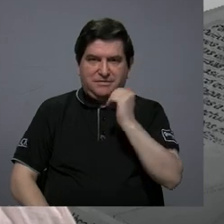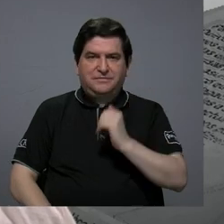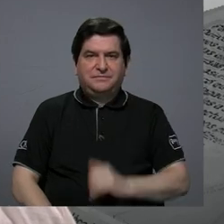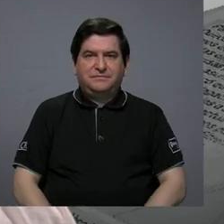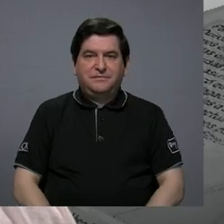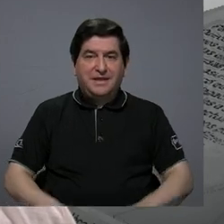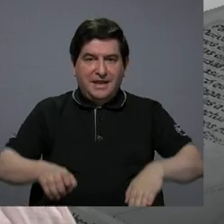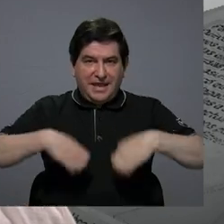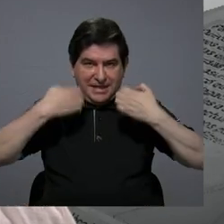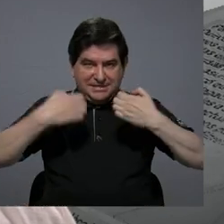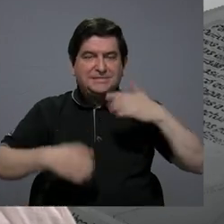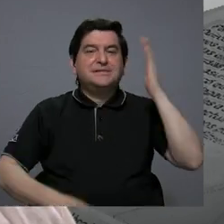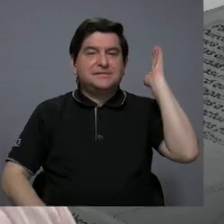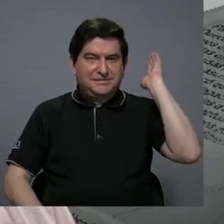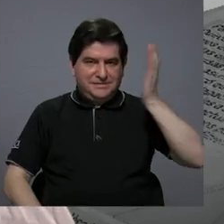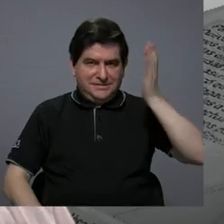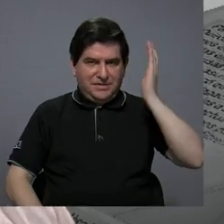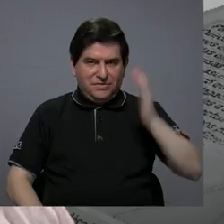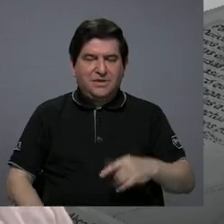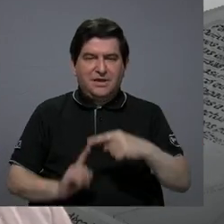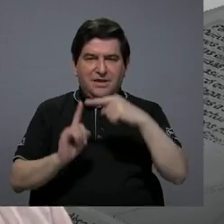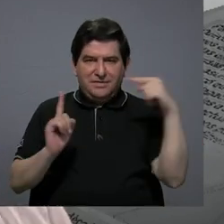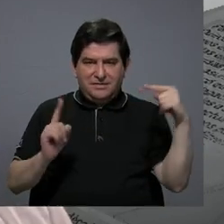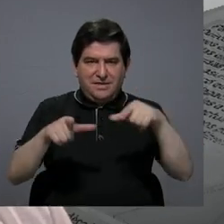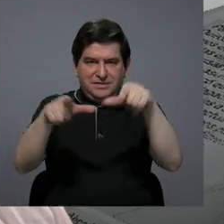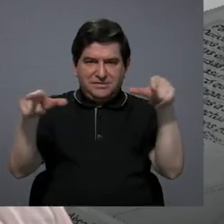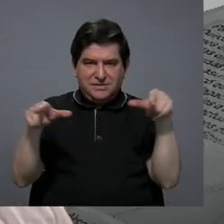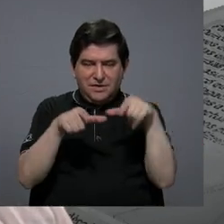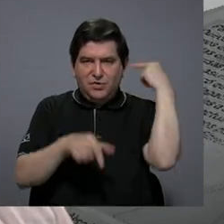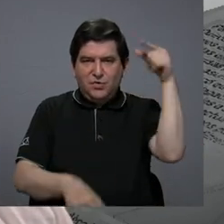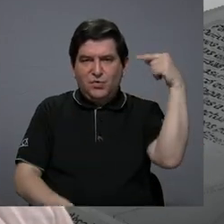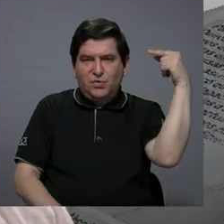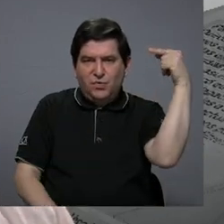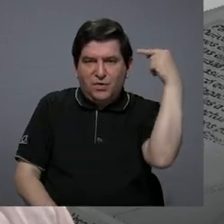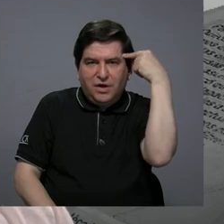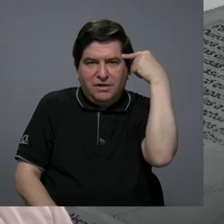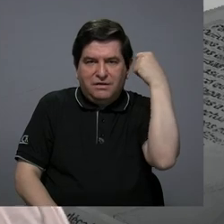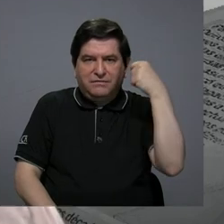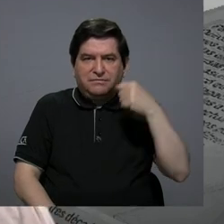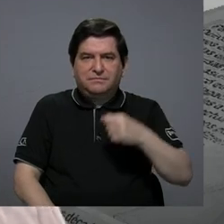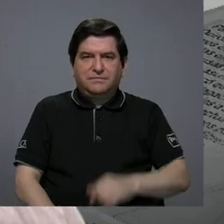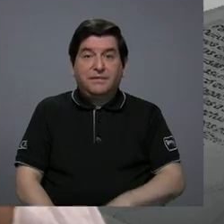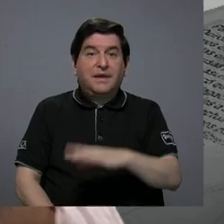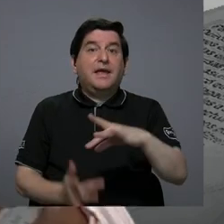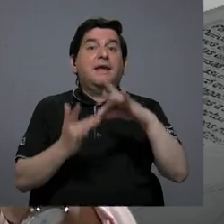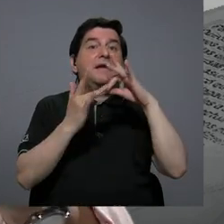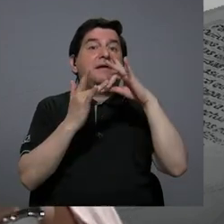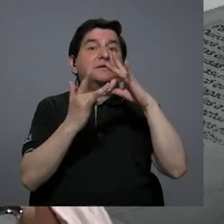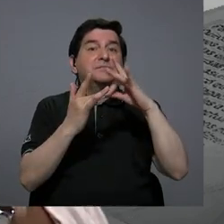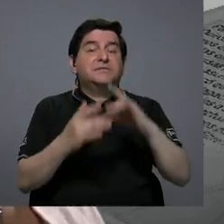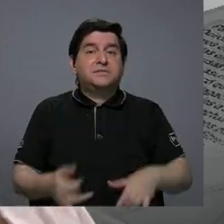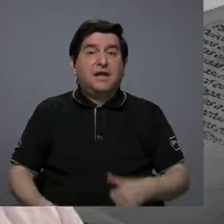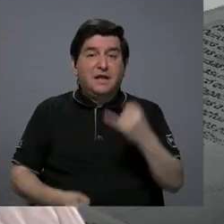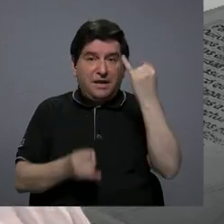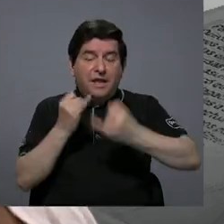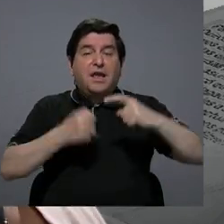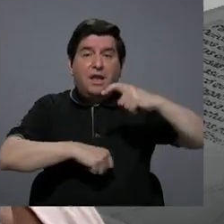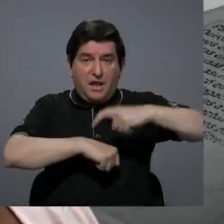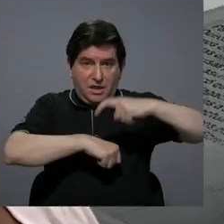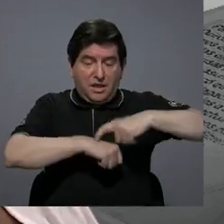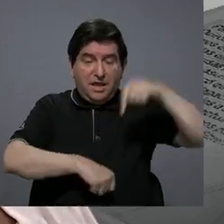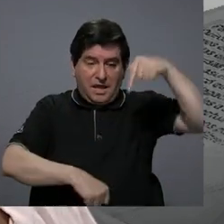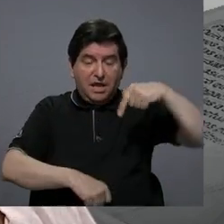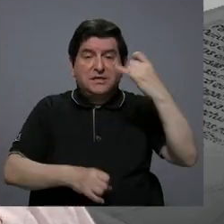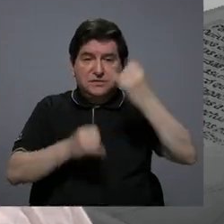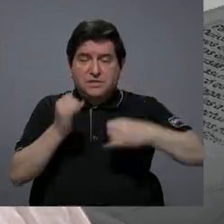hay un discurso desde las posiciones gubernamentales y sobre todo este último tiempo en